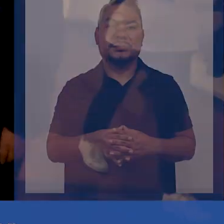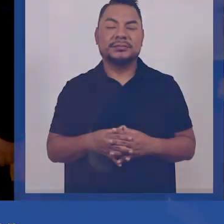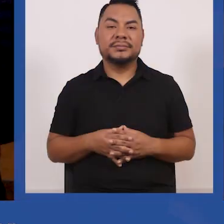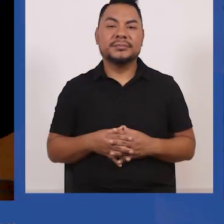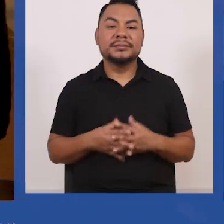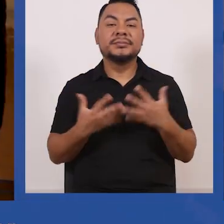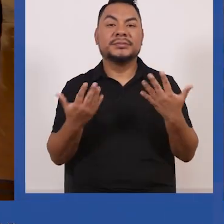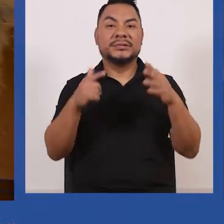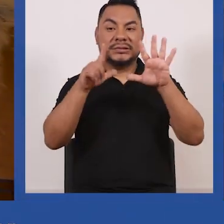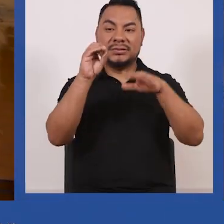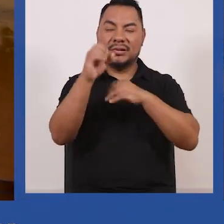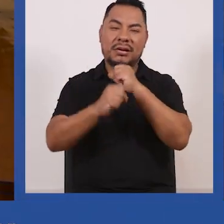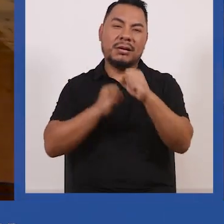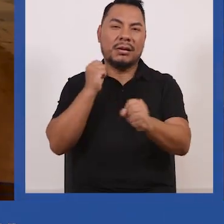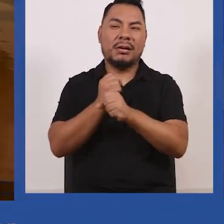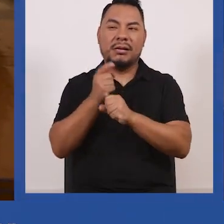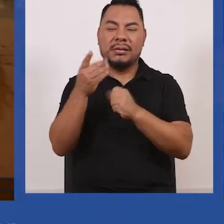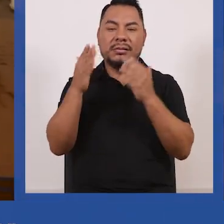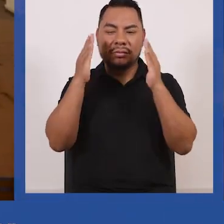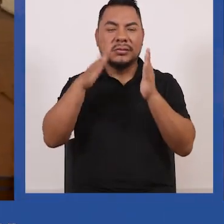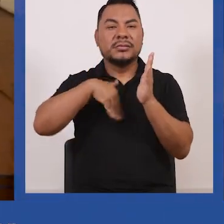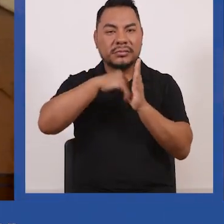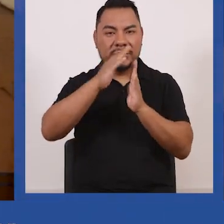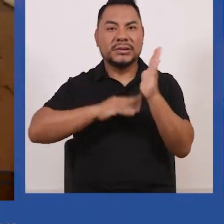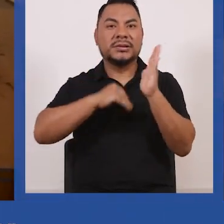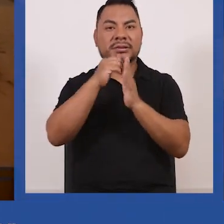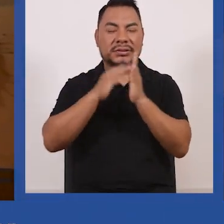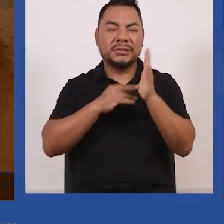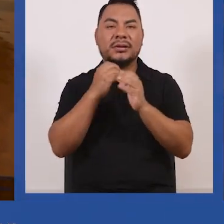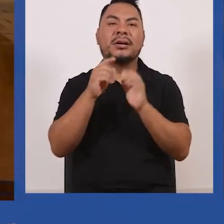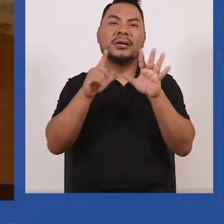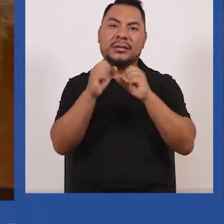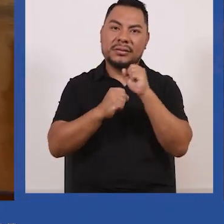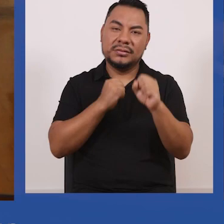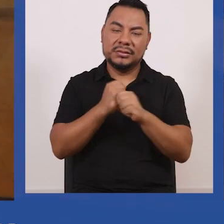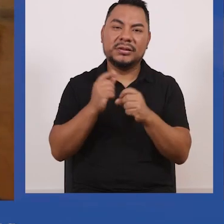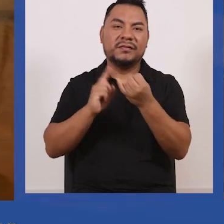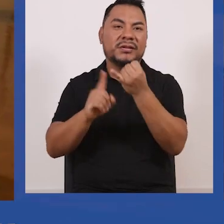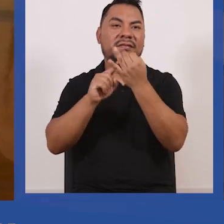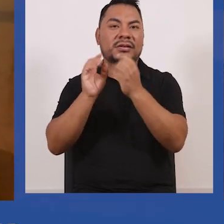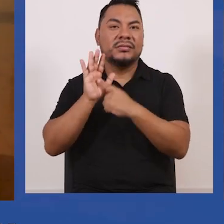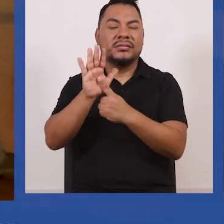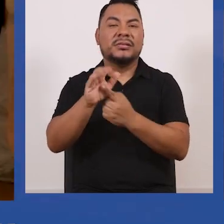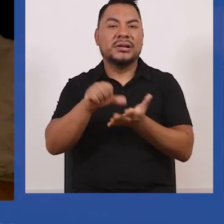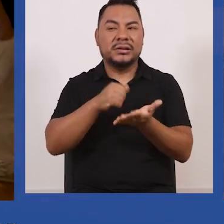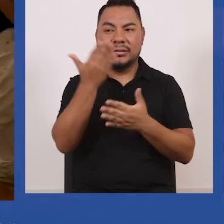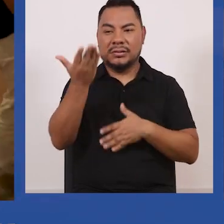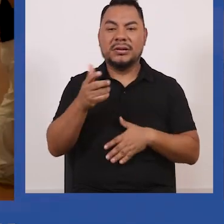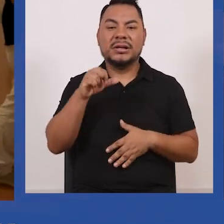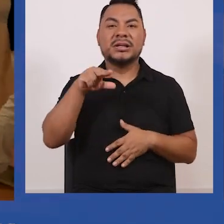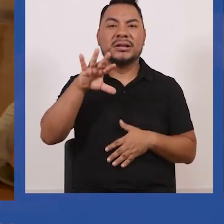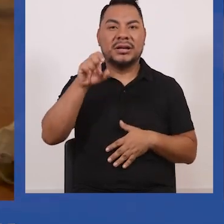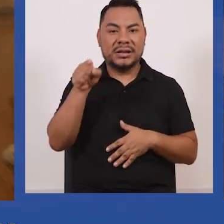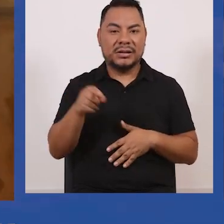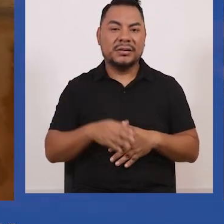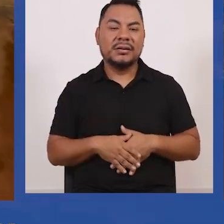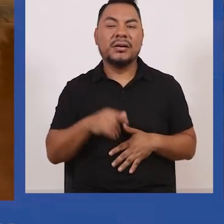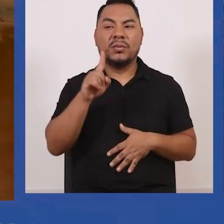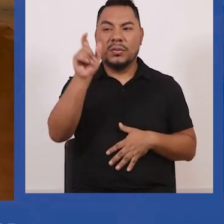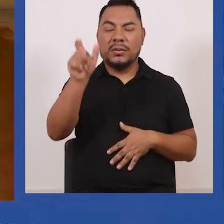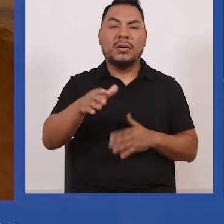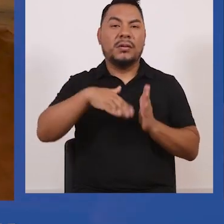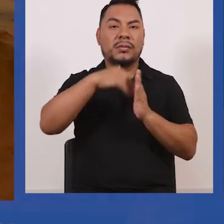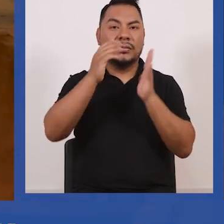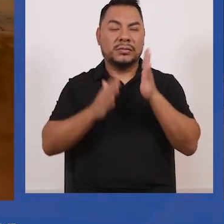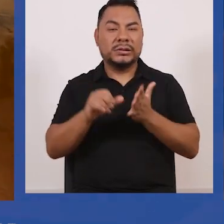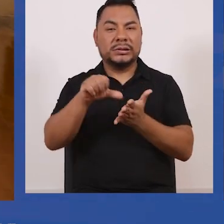son 70 años dedicados a la pintura principalmente pero también a otras expresiones artísticas de Enrique Galdos Rivas uno de